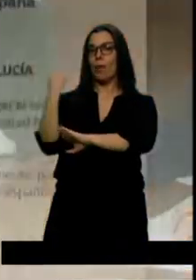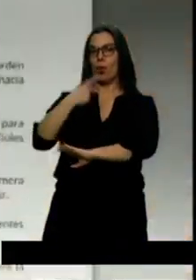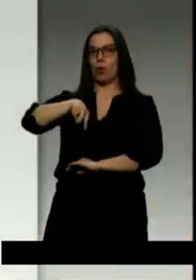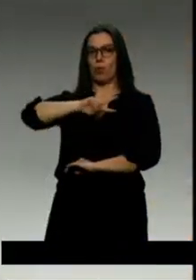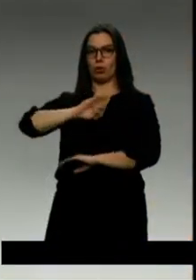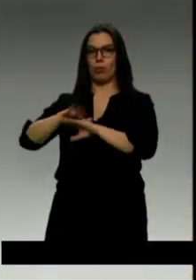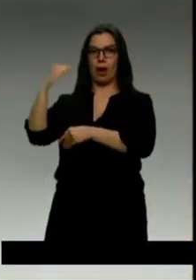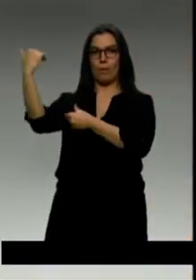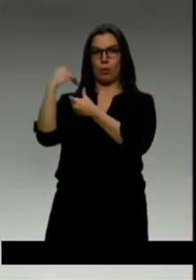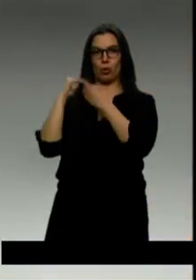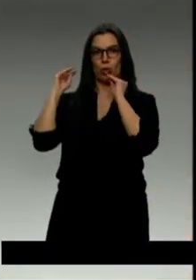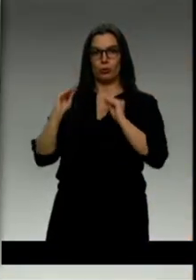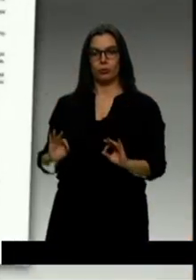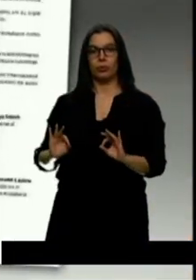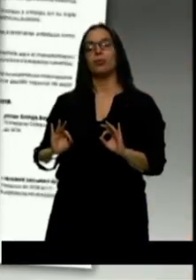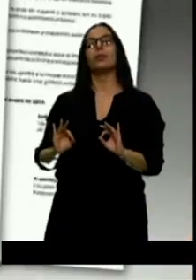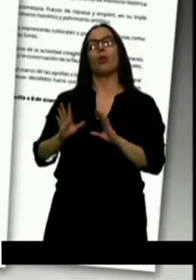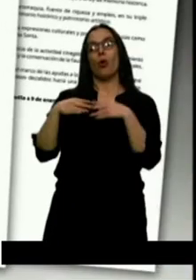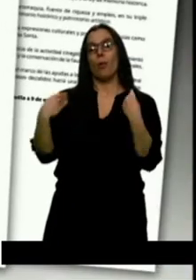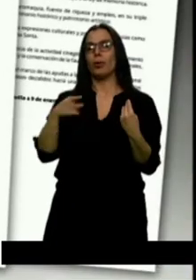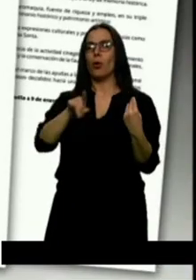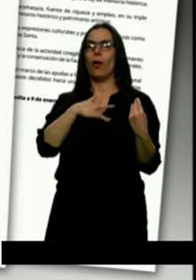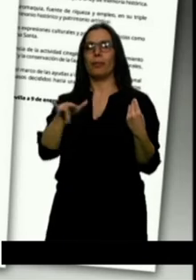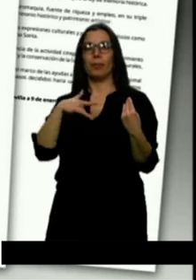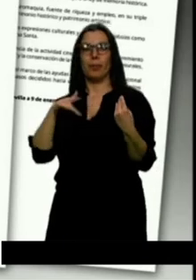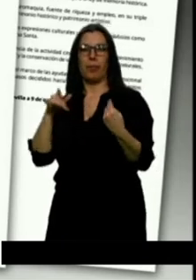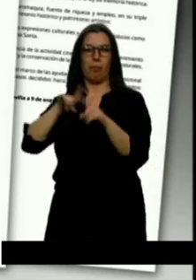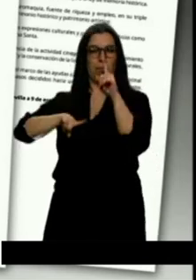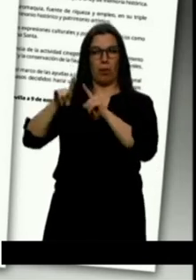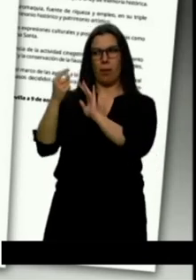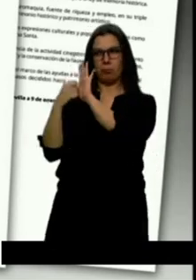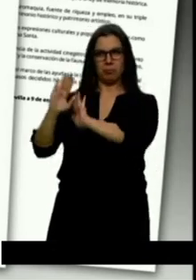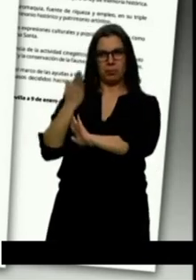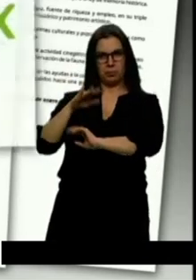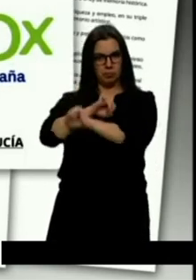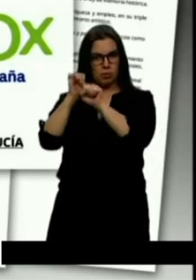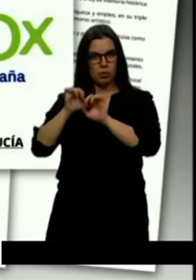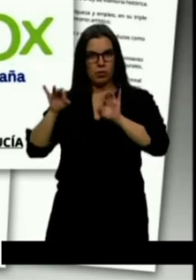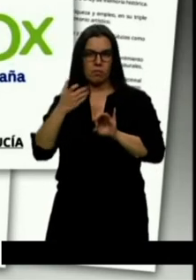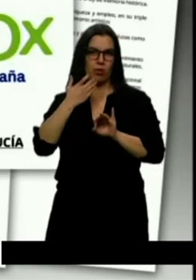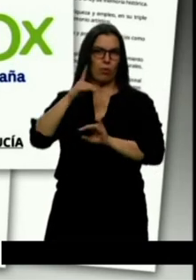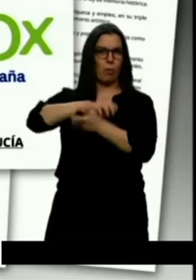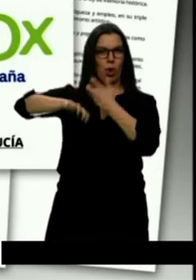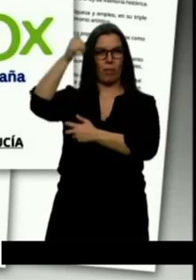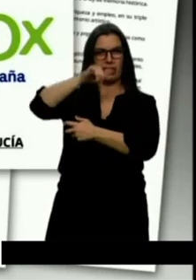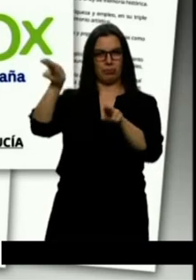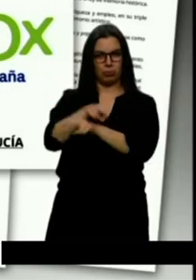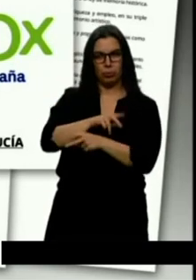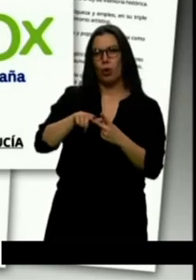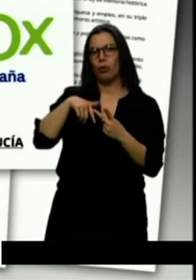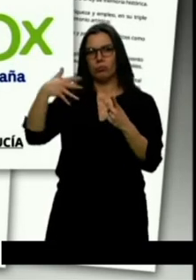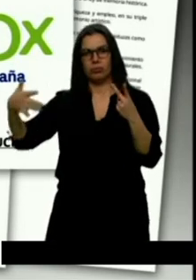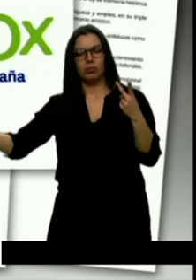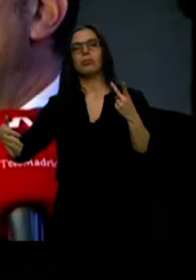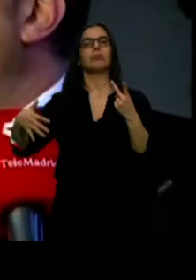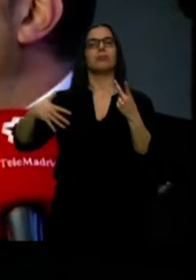documento, los populares no hacen concesiones a las polémicas exigencias de derogar leyes como la violencia de género, la devolución de competencias o la expulsión